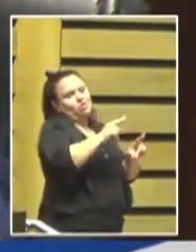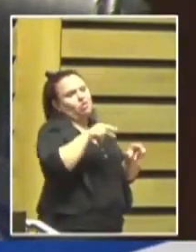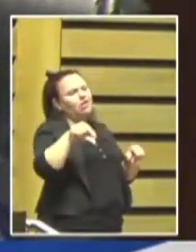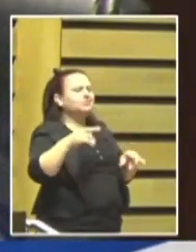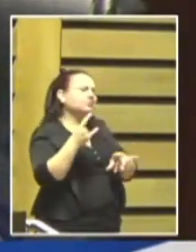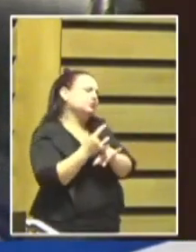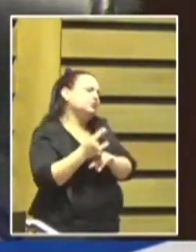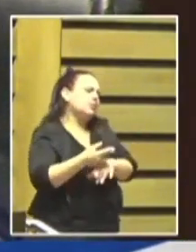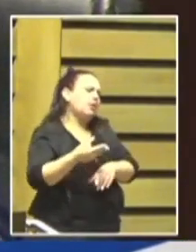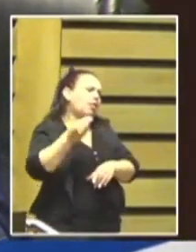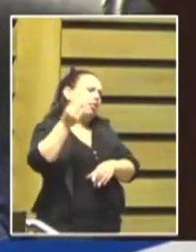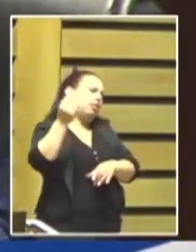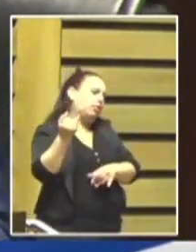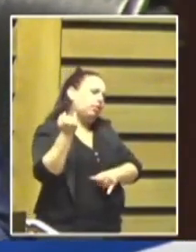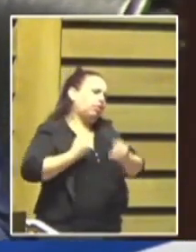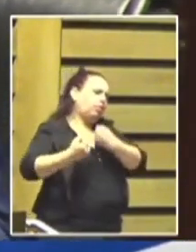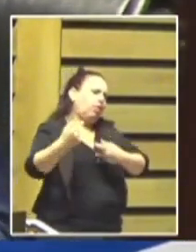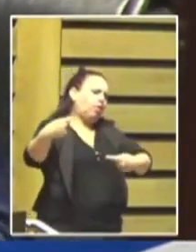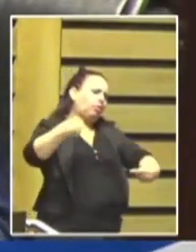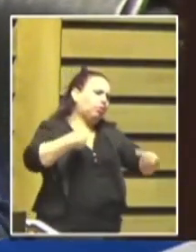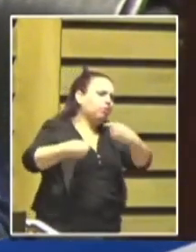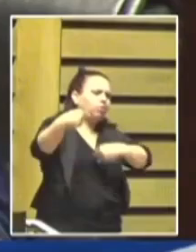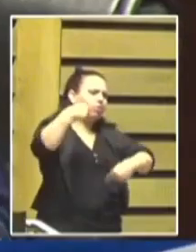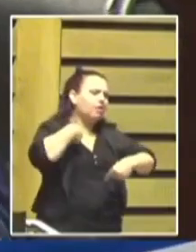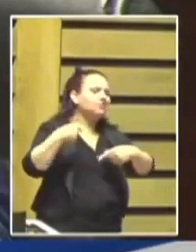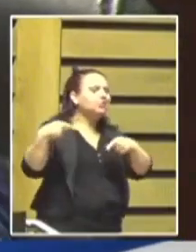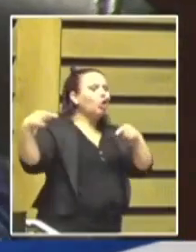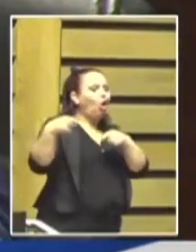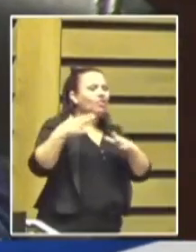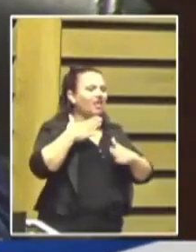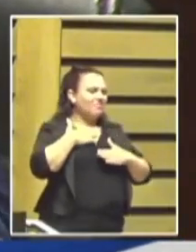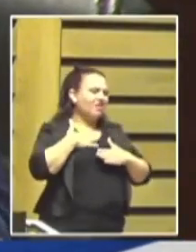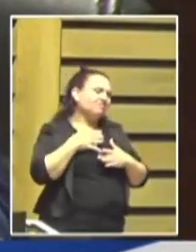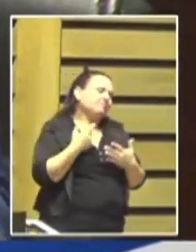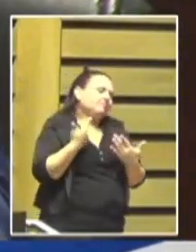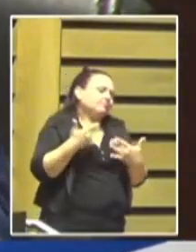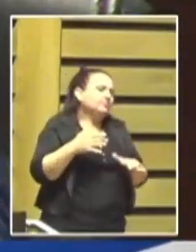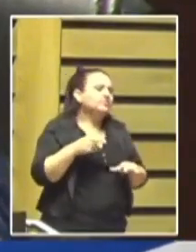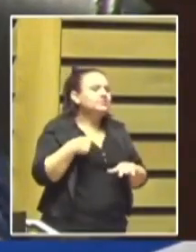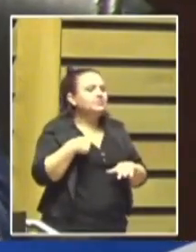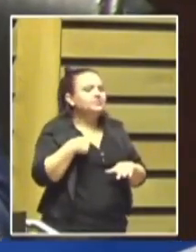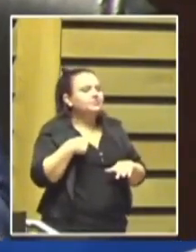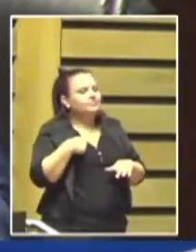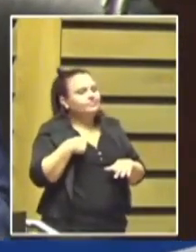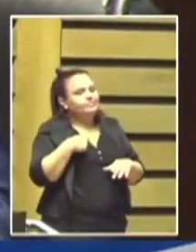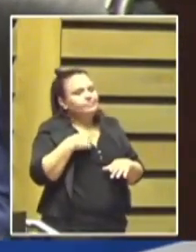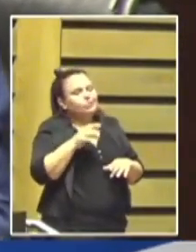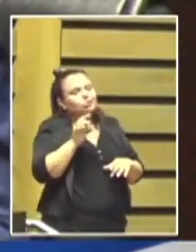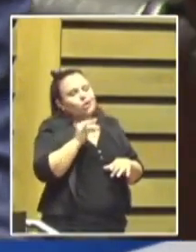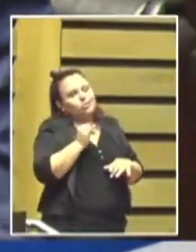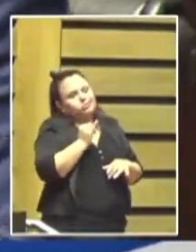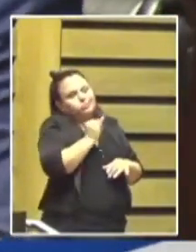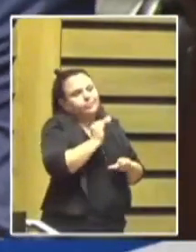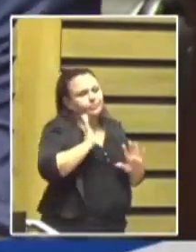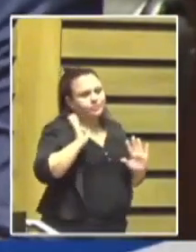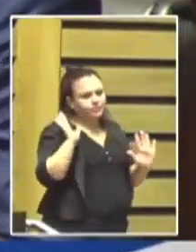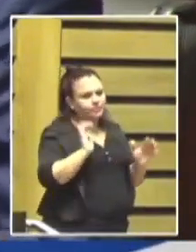que esto seguramente va a generar que hablen un poquito más. Así que, eso nada más, presidente.